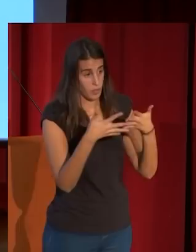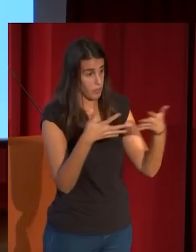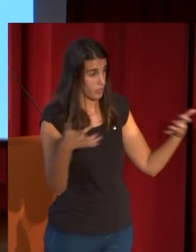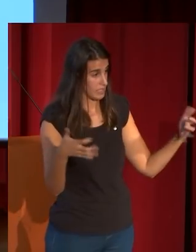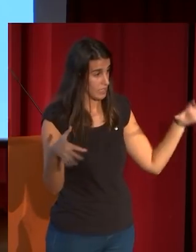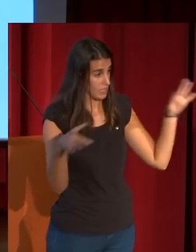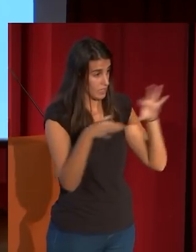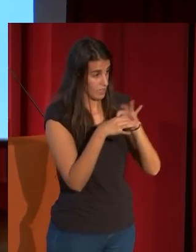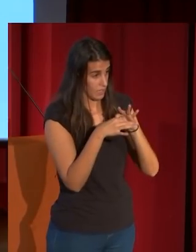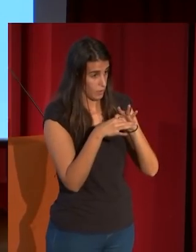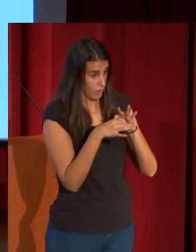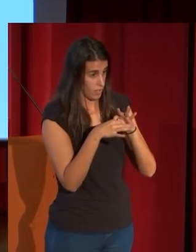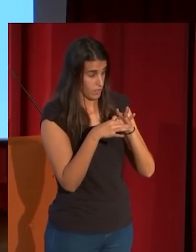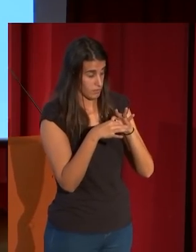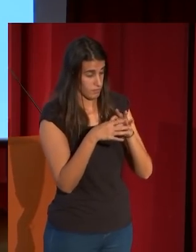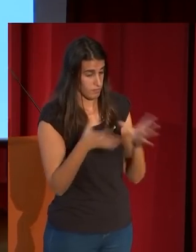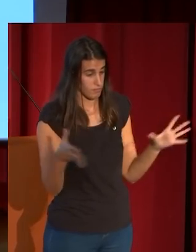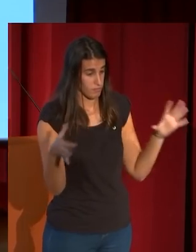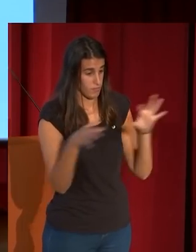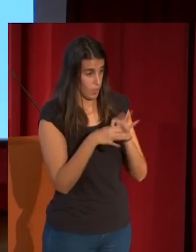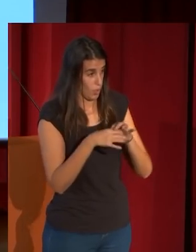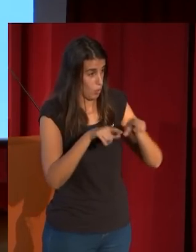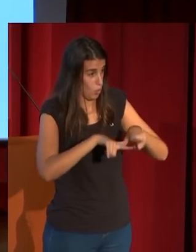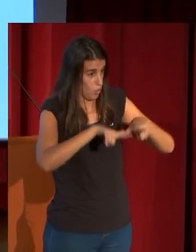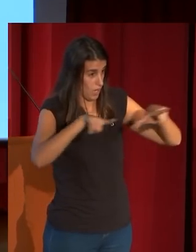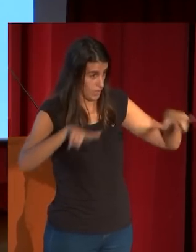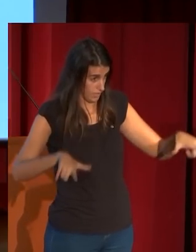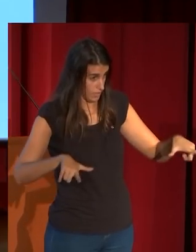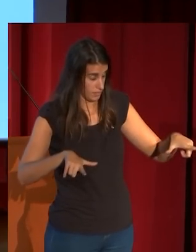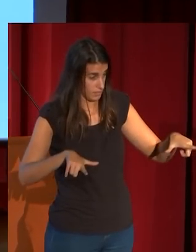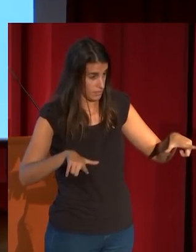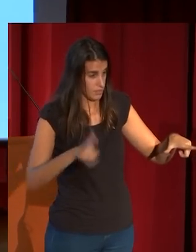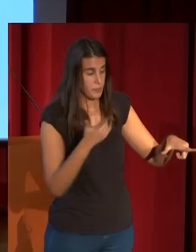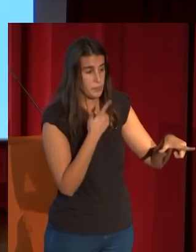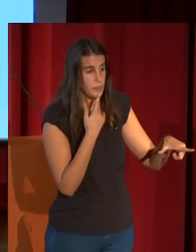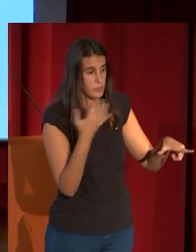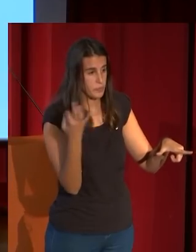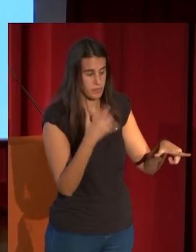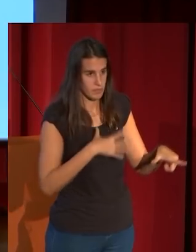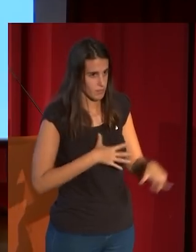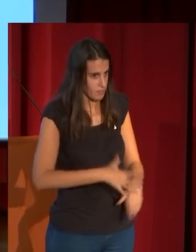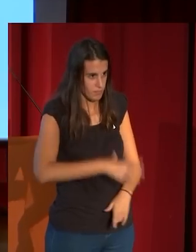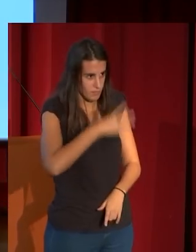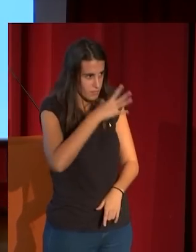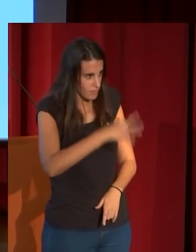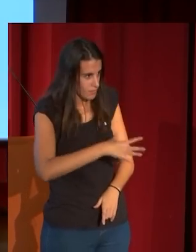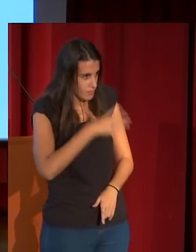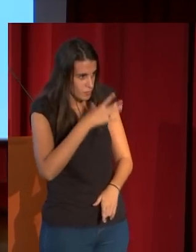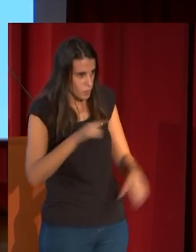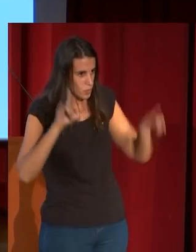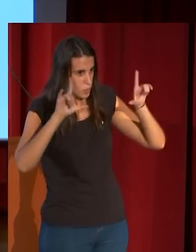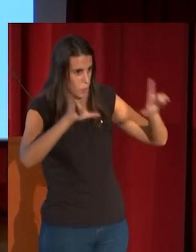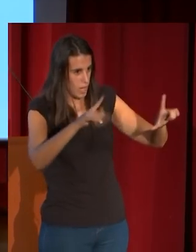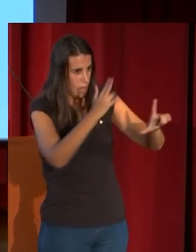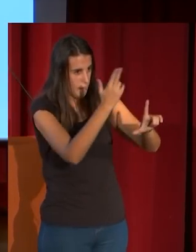la sala, en donde están estas copias, el que de verdad le impresiona como trozo de pintura o como